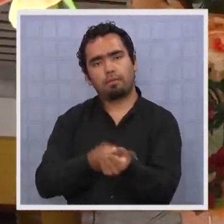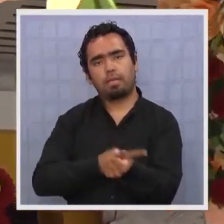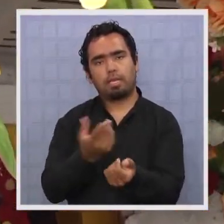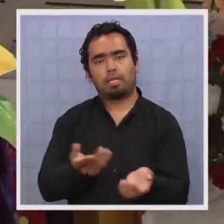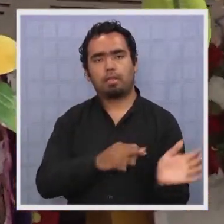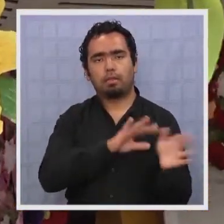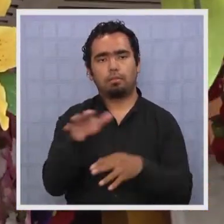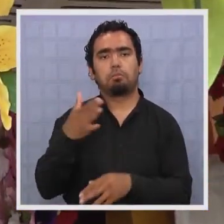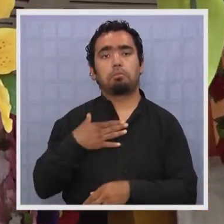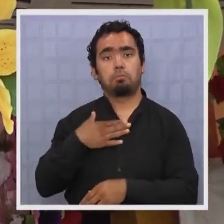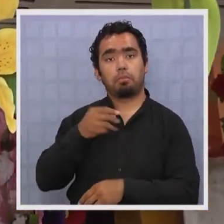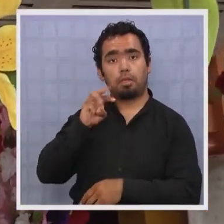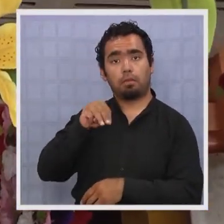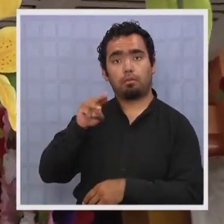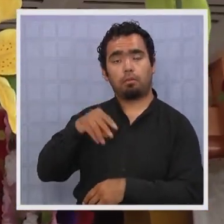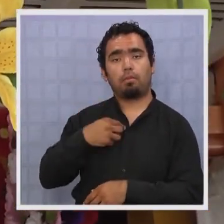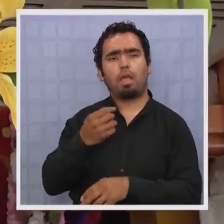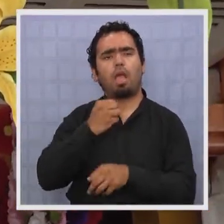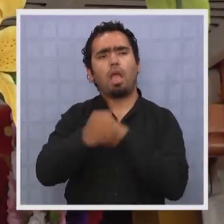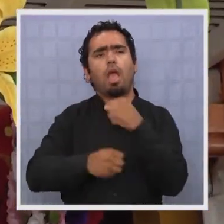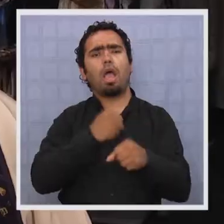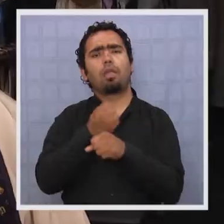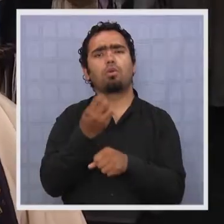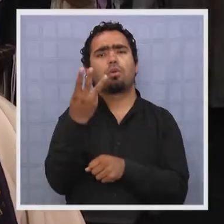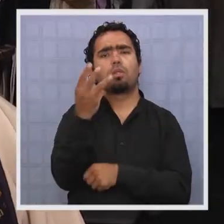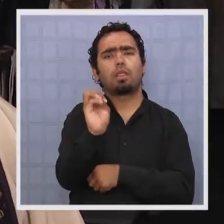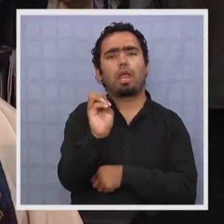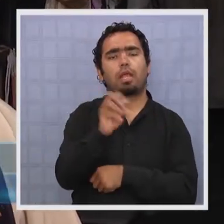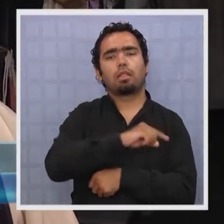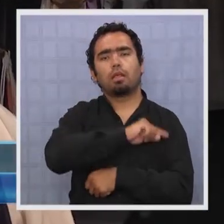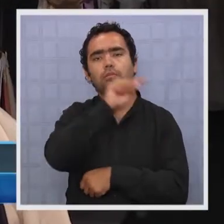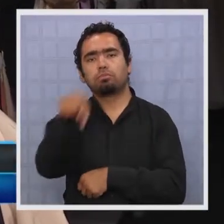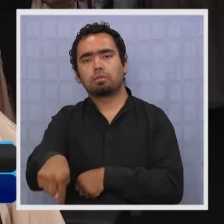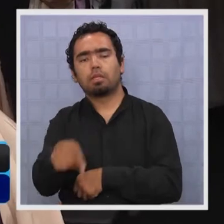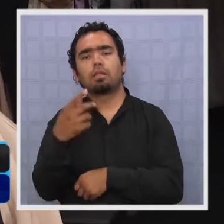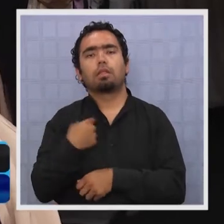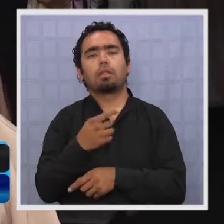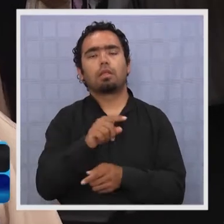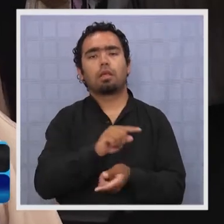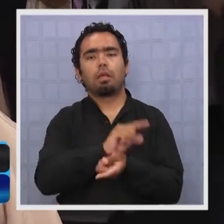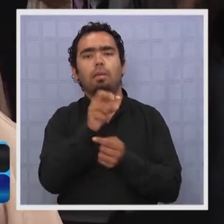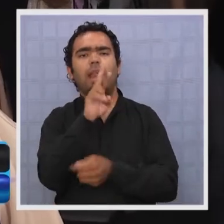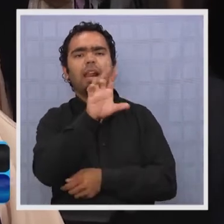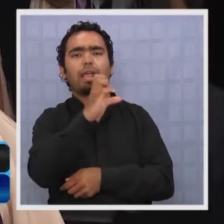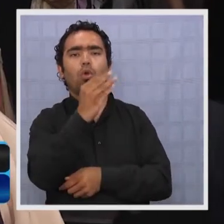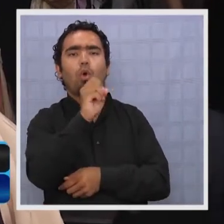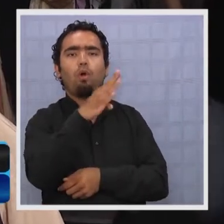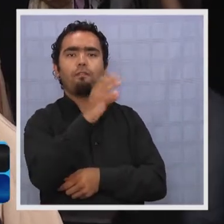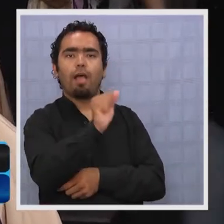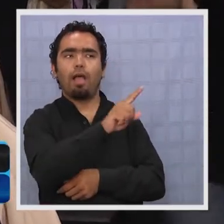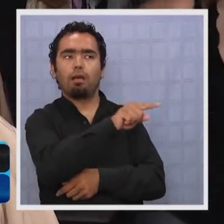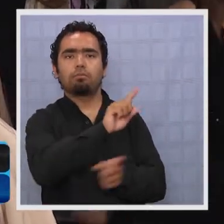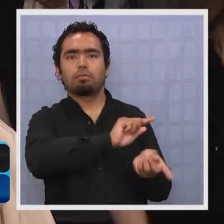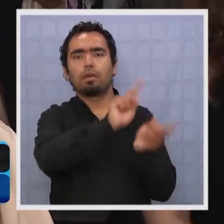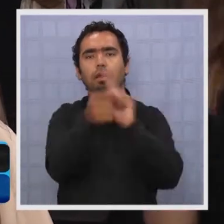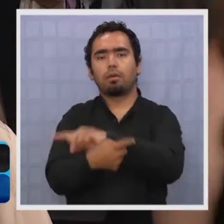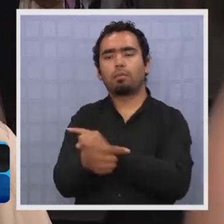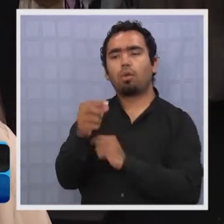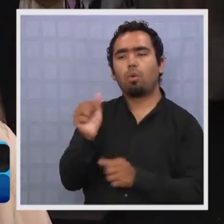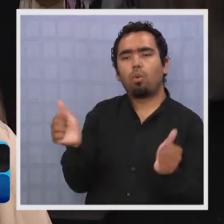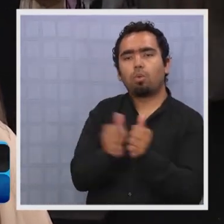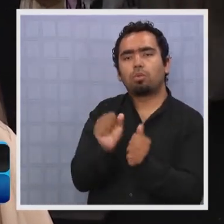centenaria. Mi mamá llegó el año 30 aquí al mercado trasladada de La Recoba, ella con tres floristas más.